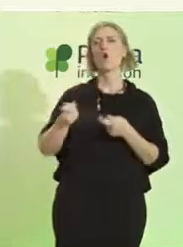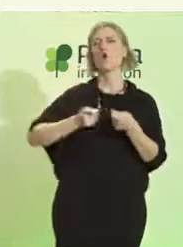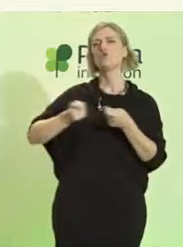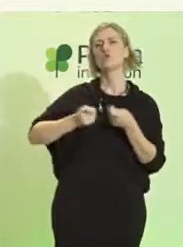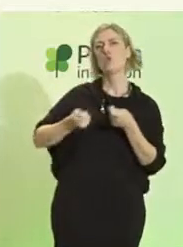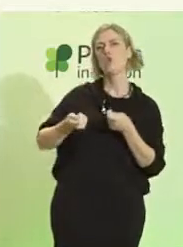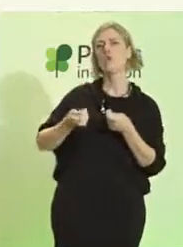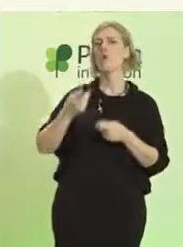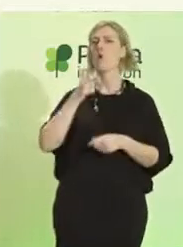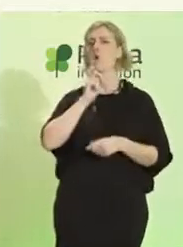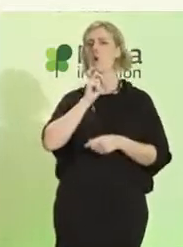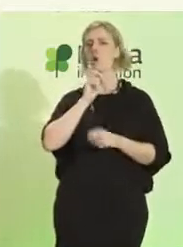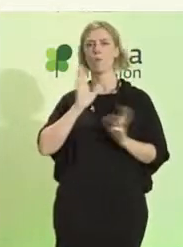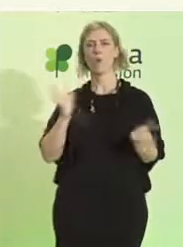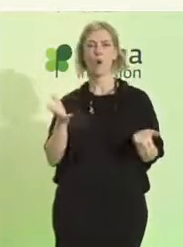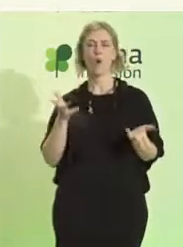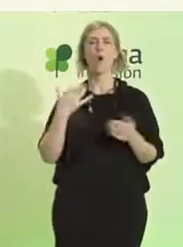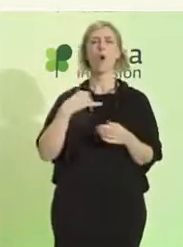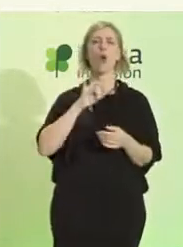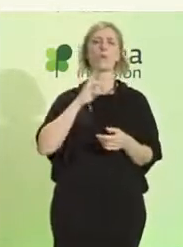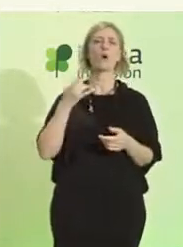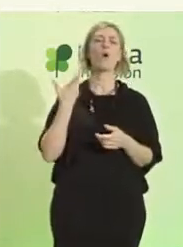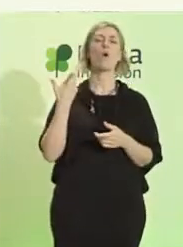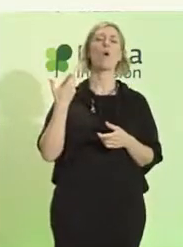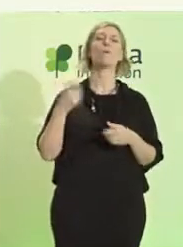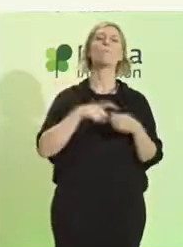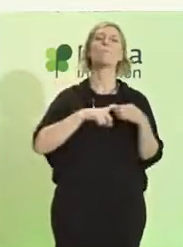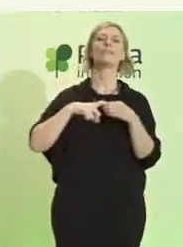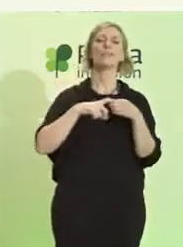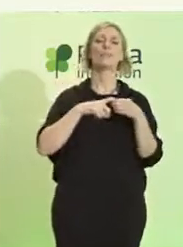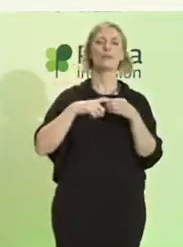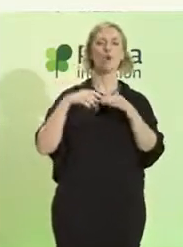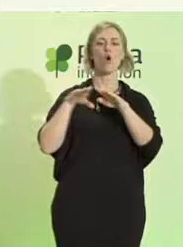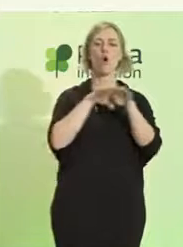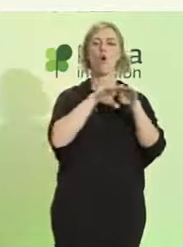es una apuesta de dar coherencia a esta petición.